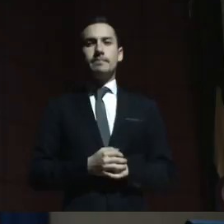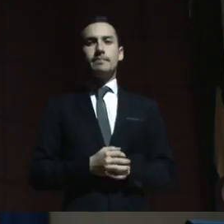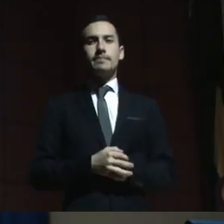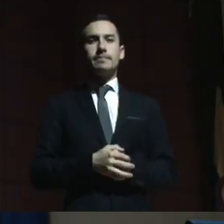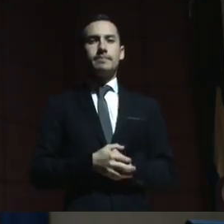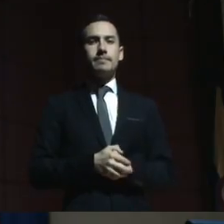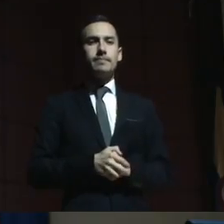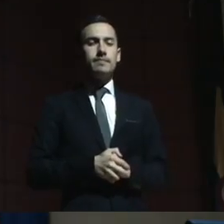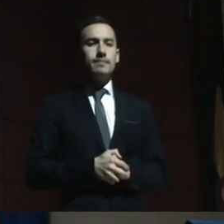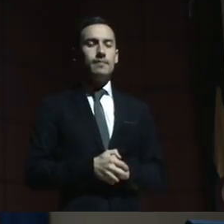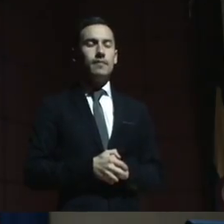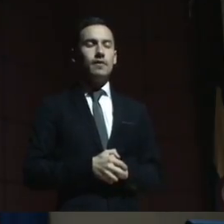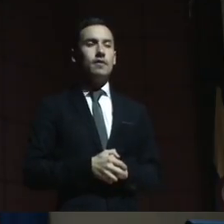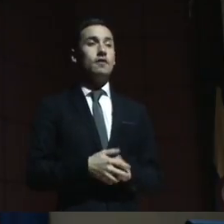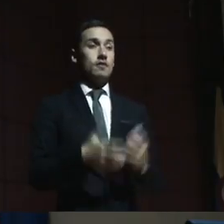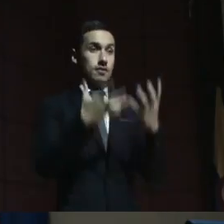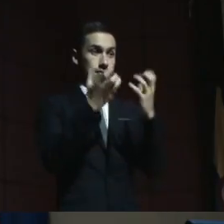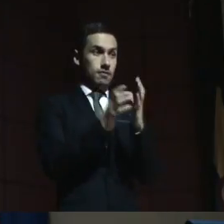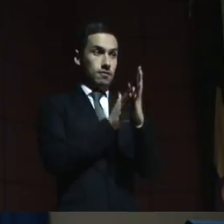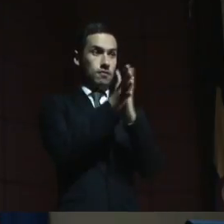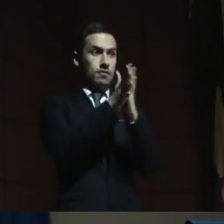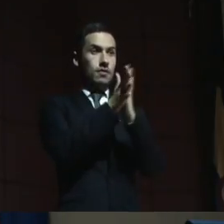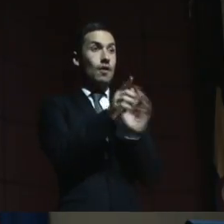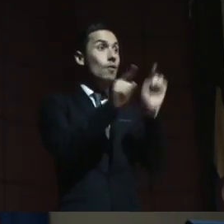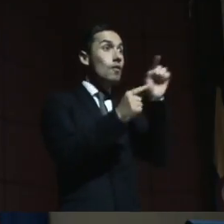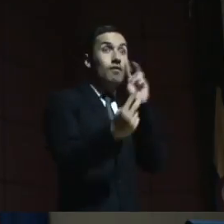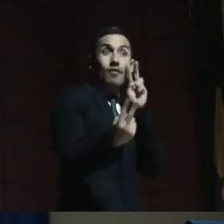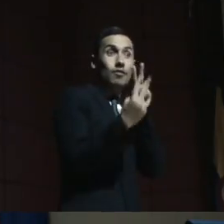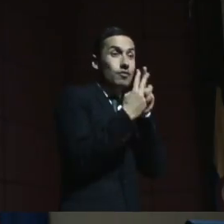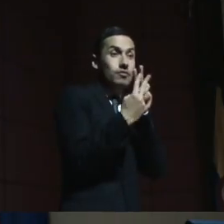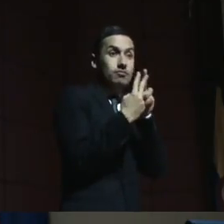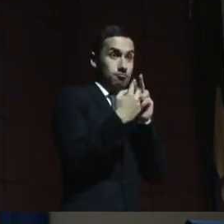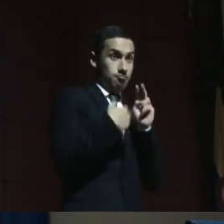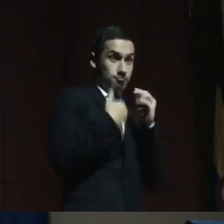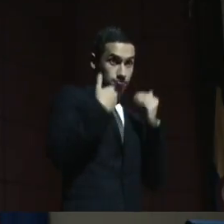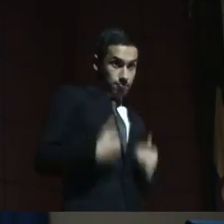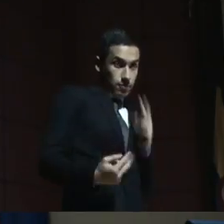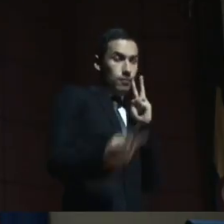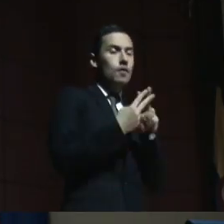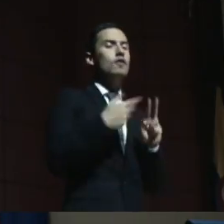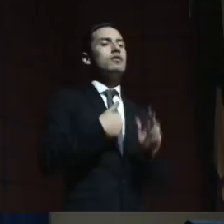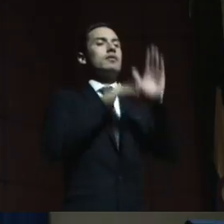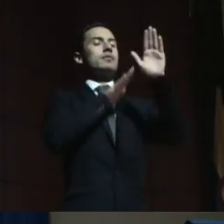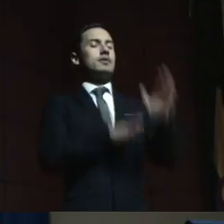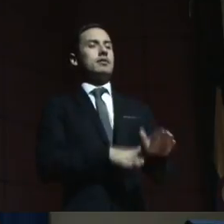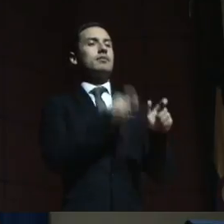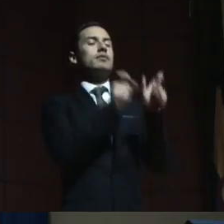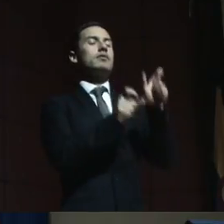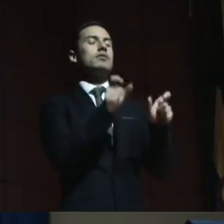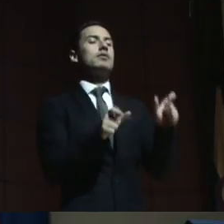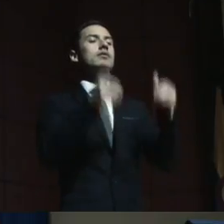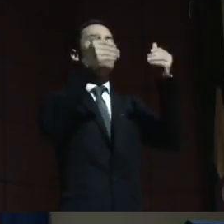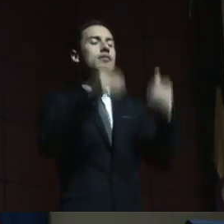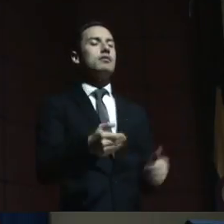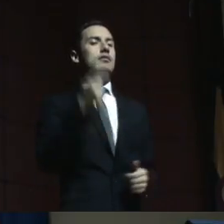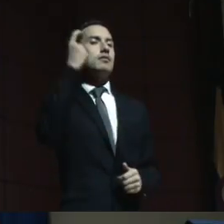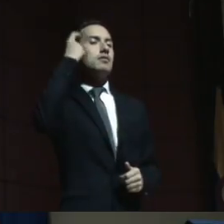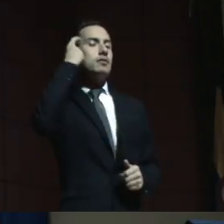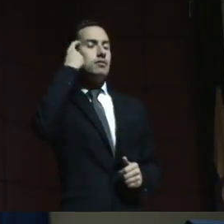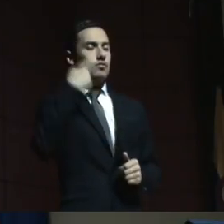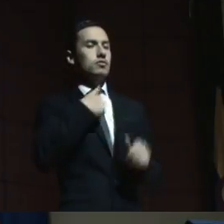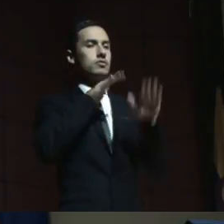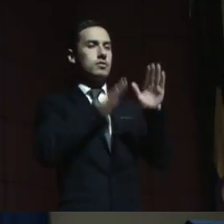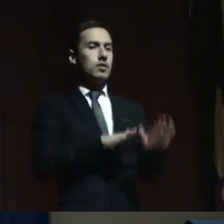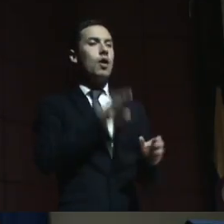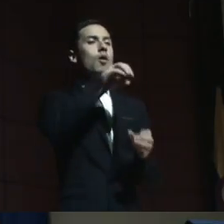Yo les quería contar, y para los que no me conocen, yo participo como representante de las personas con discapacidad intelectual